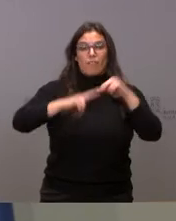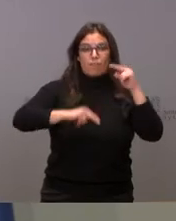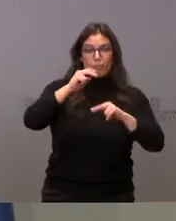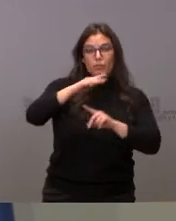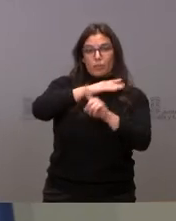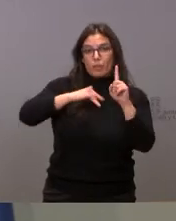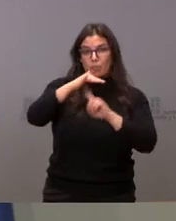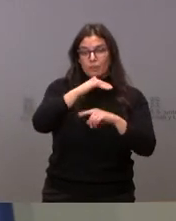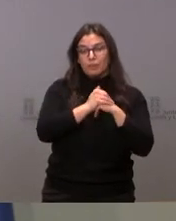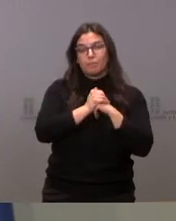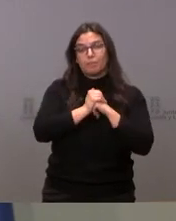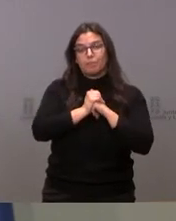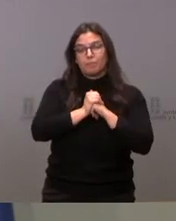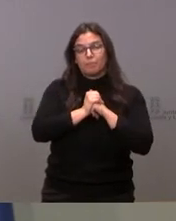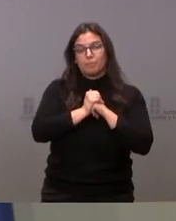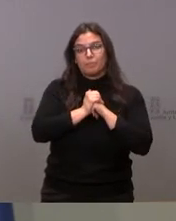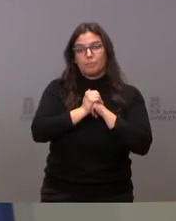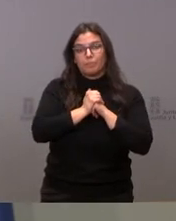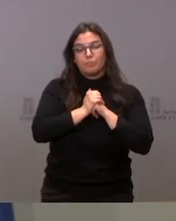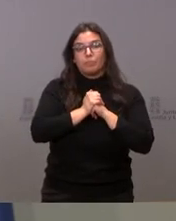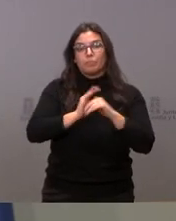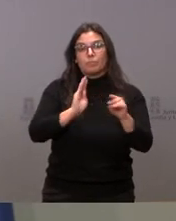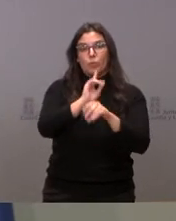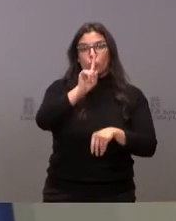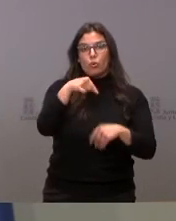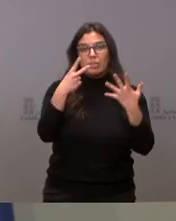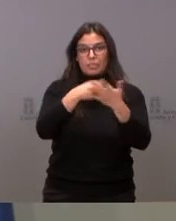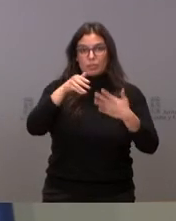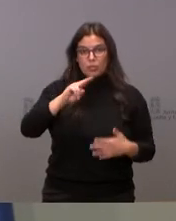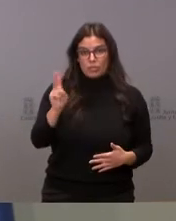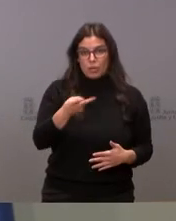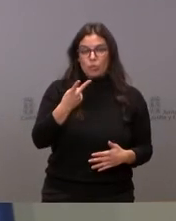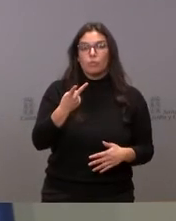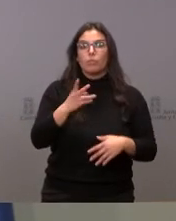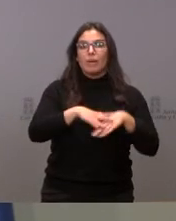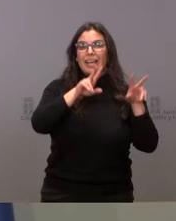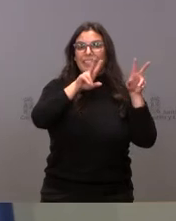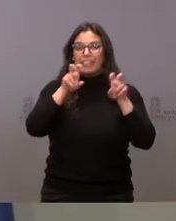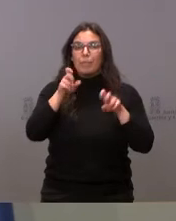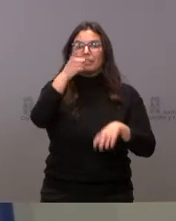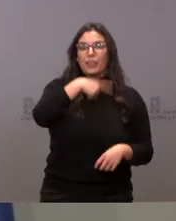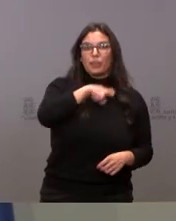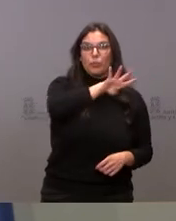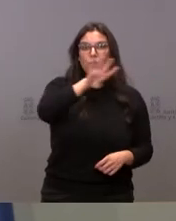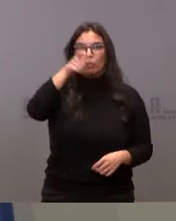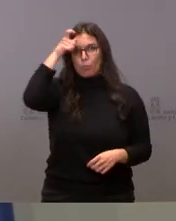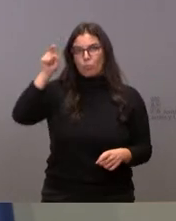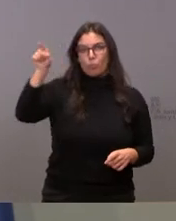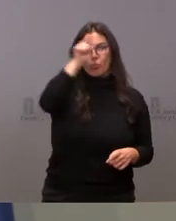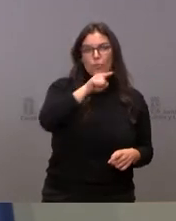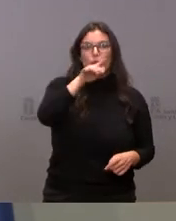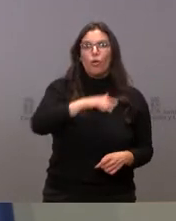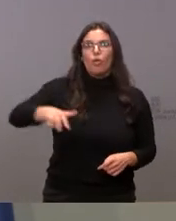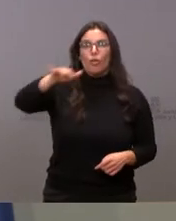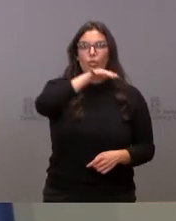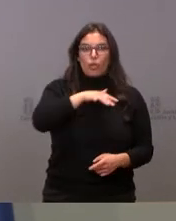destina 1,7 millones de euros para actuaciones en 144 municipios de las zonas